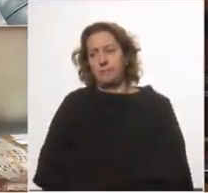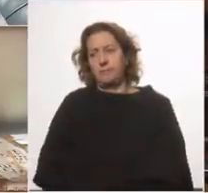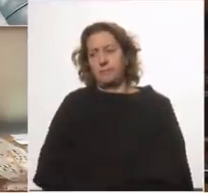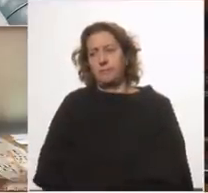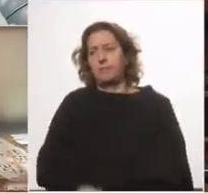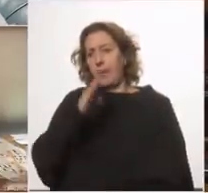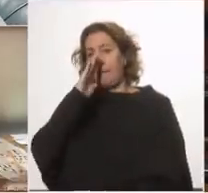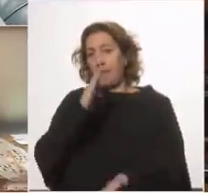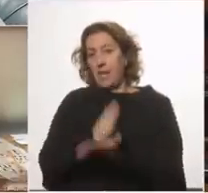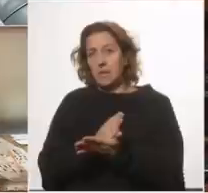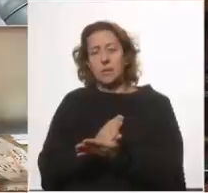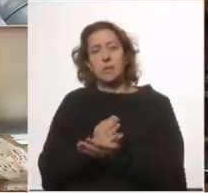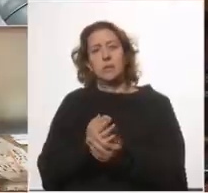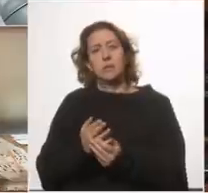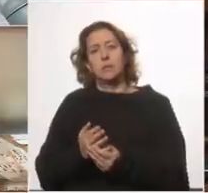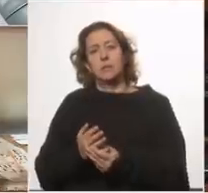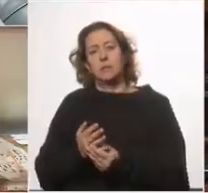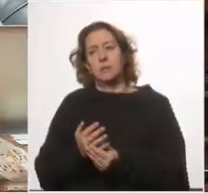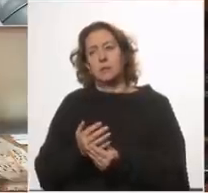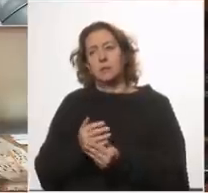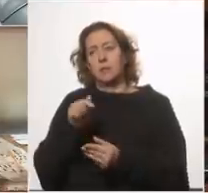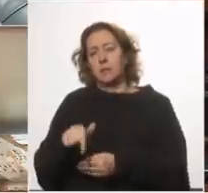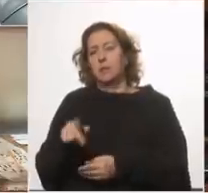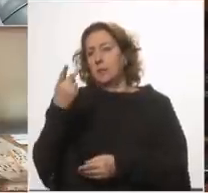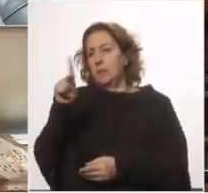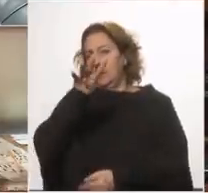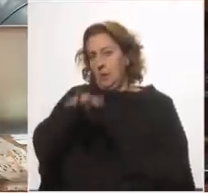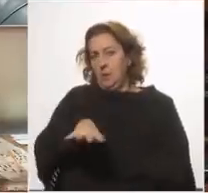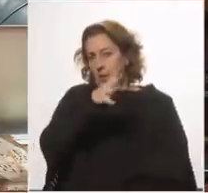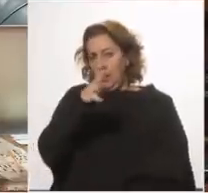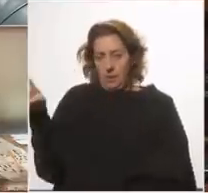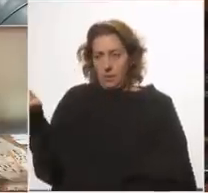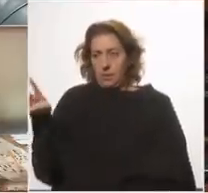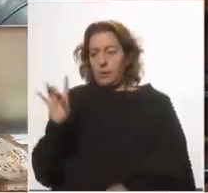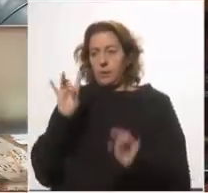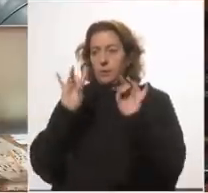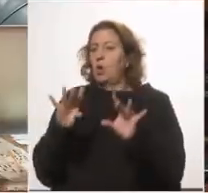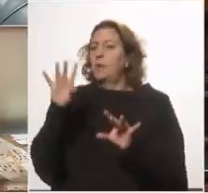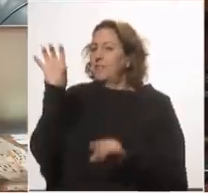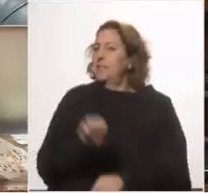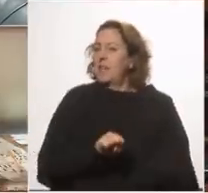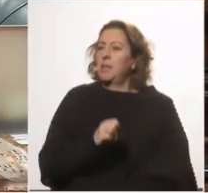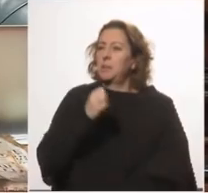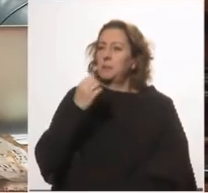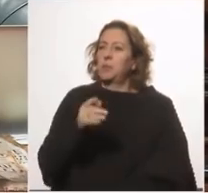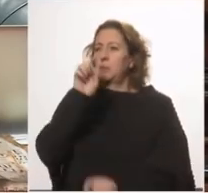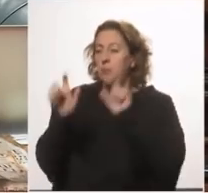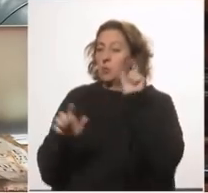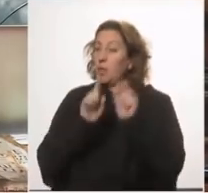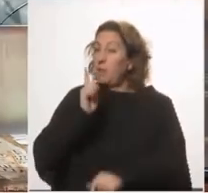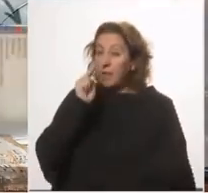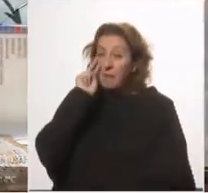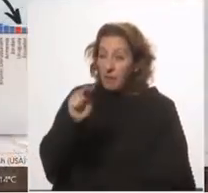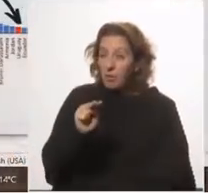y termino con bueno estos dos gráficos simplemente los traje porque creo que la gente tiene que